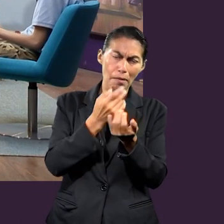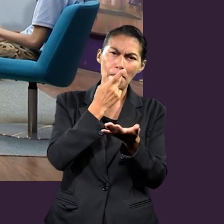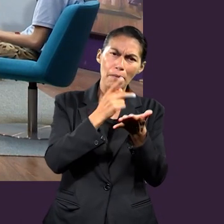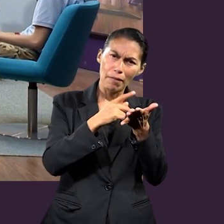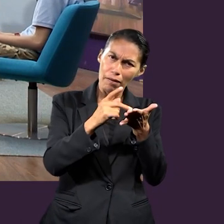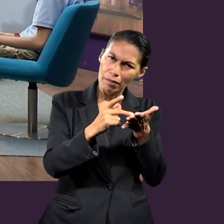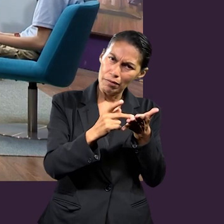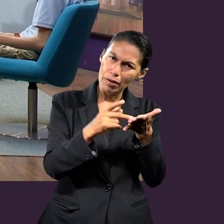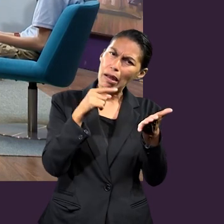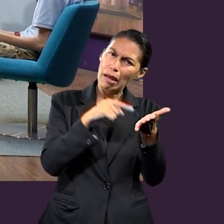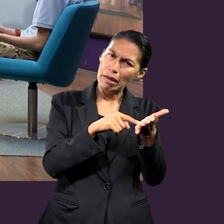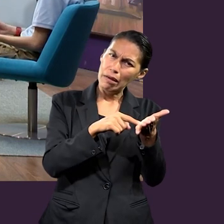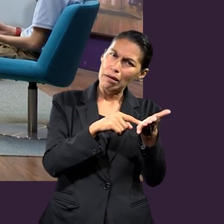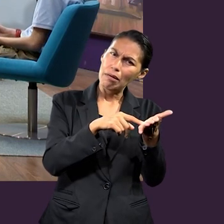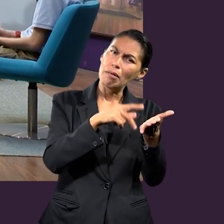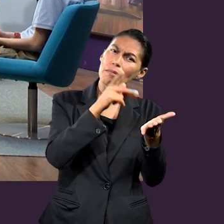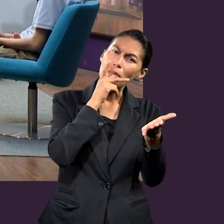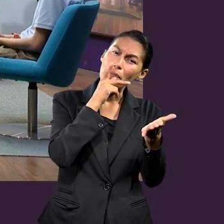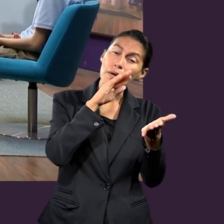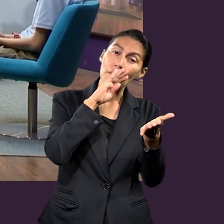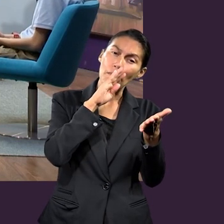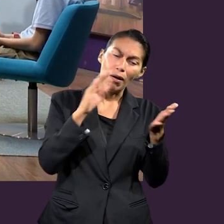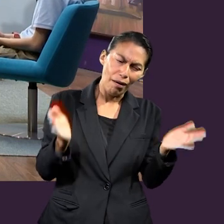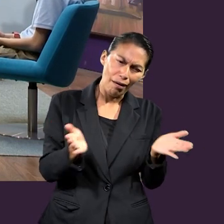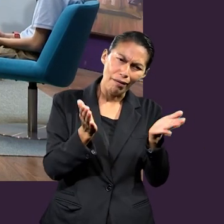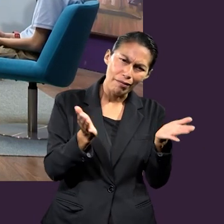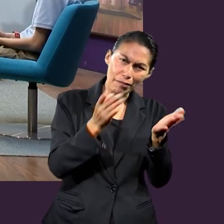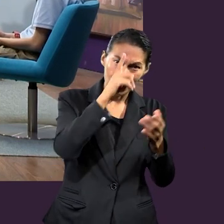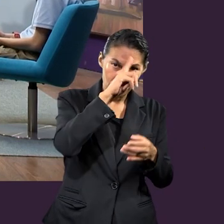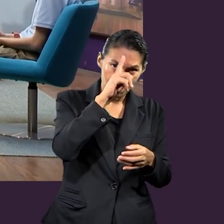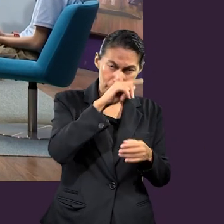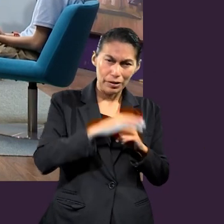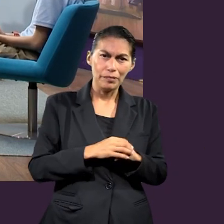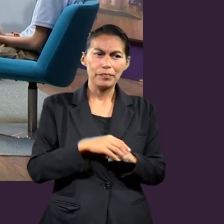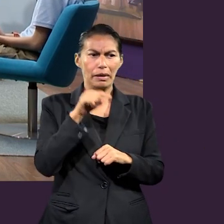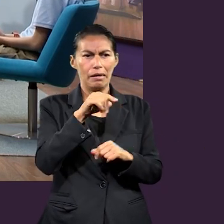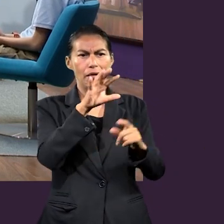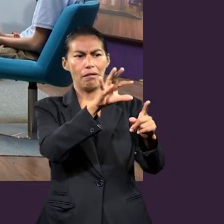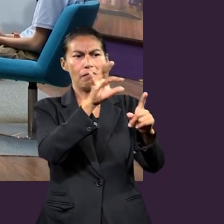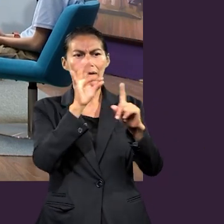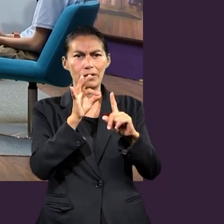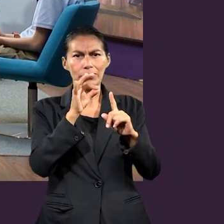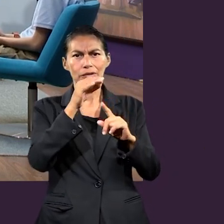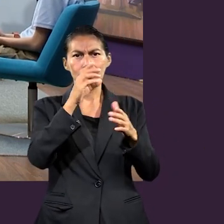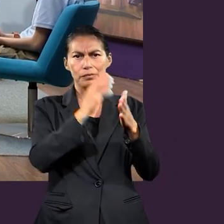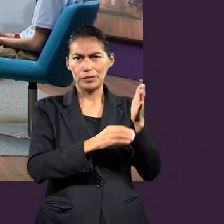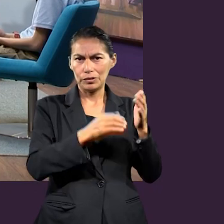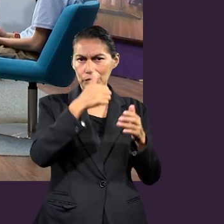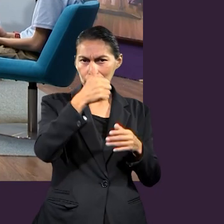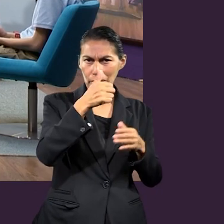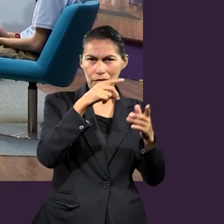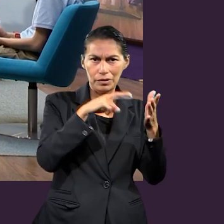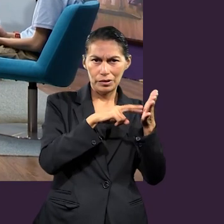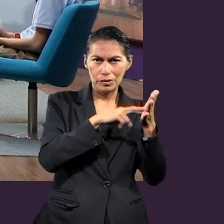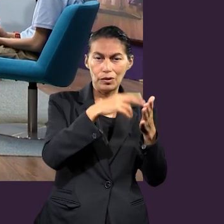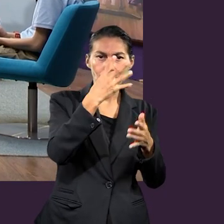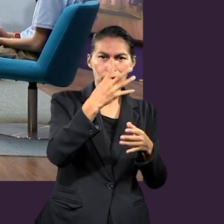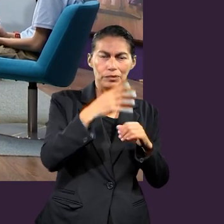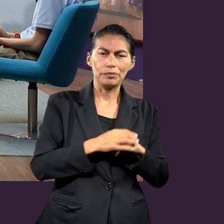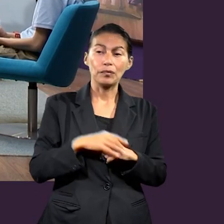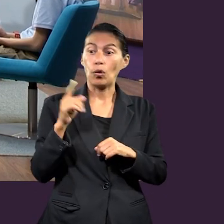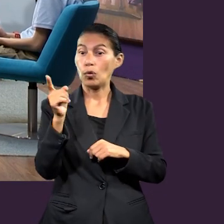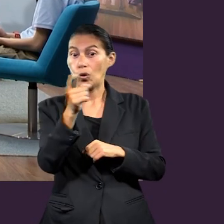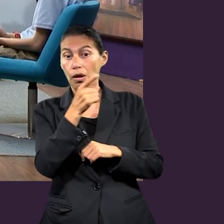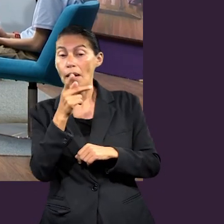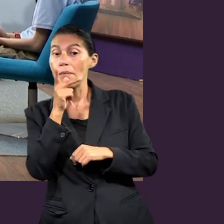Pablo da una exhortación a los padres. Esa la encontramos en Efesios 6, el verso 4.